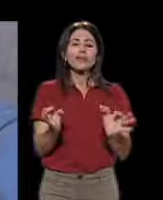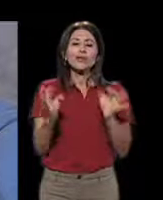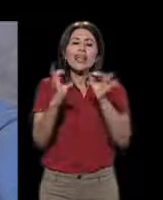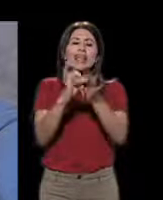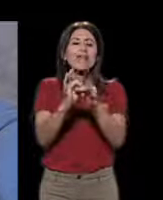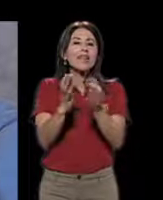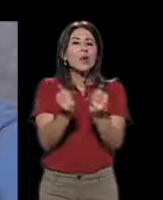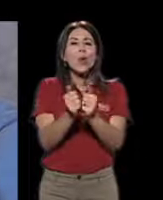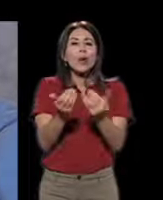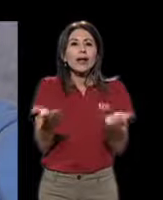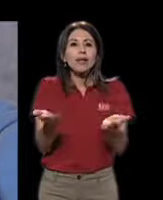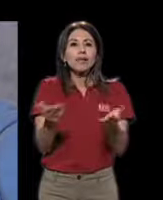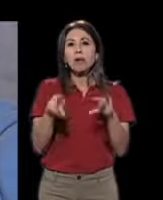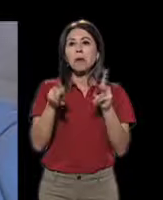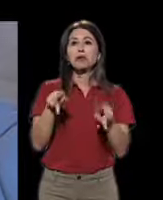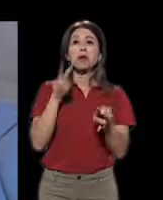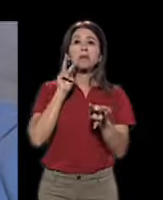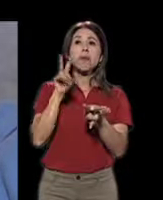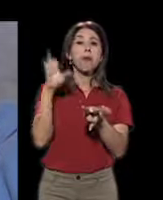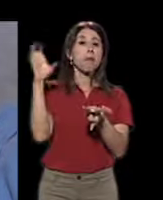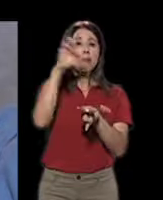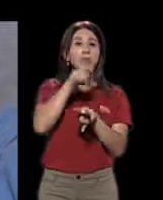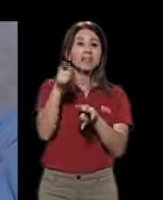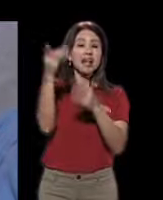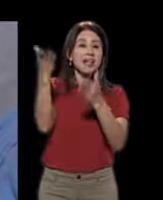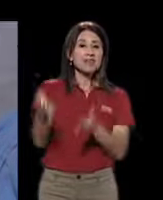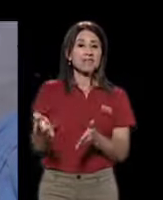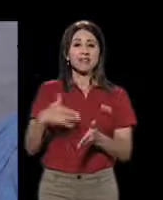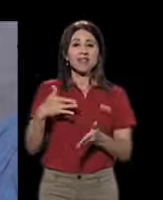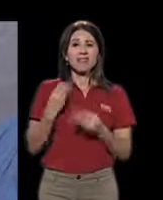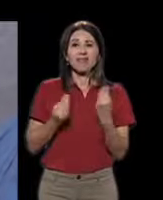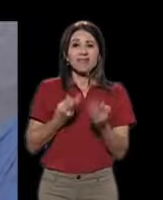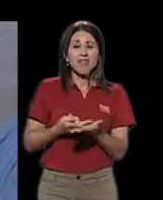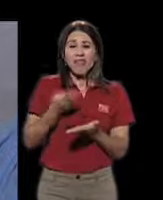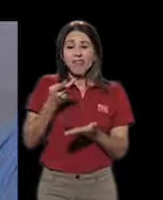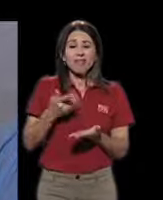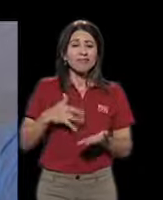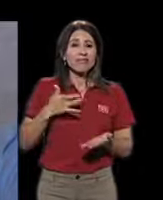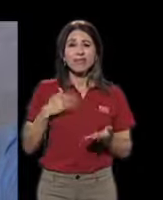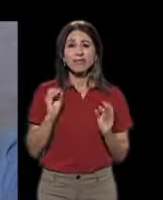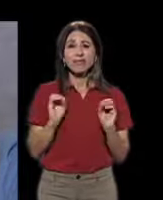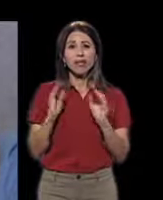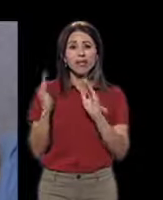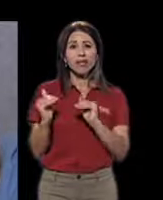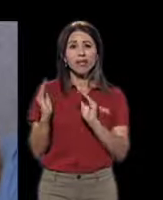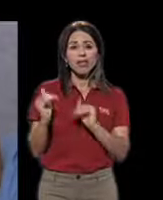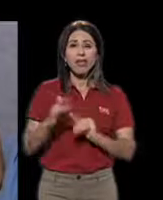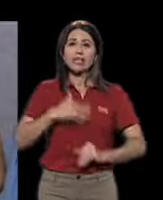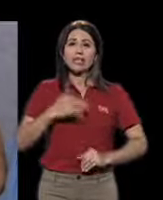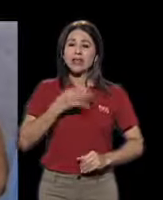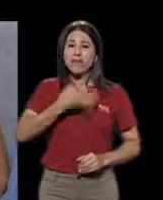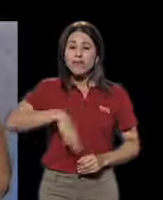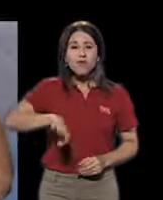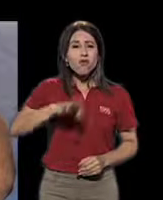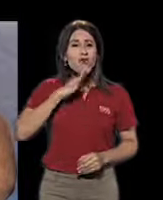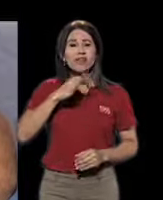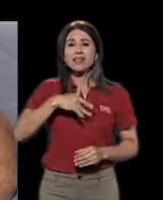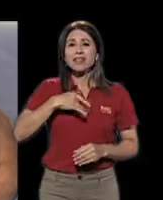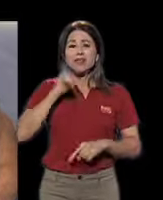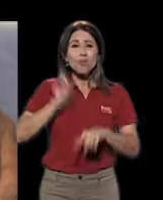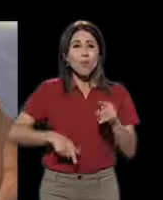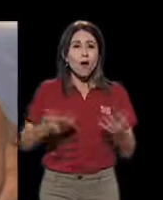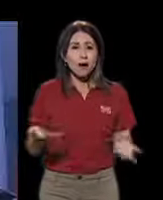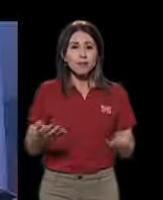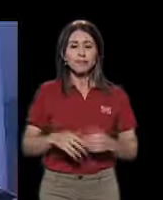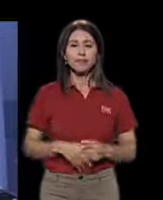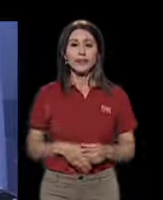invisibilización, con una desesperanza, con sentimientos de frustración, de impotencia.